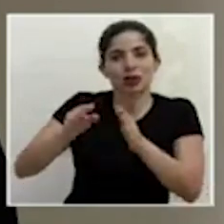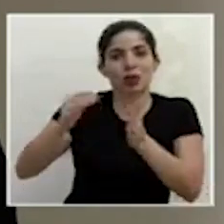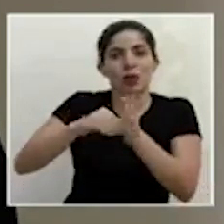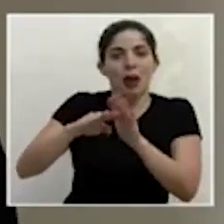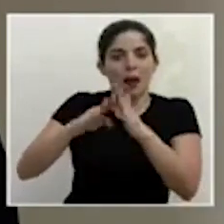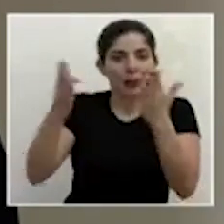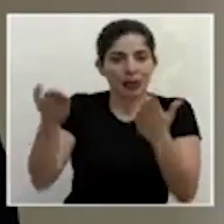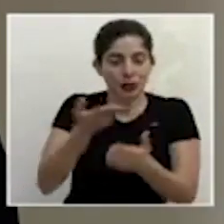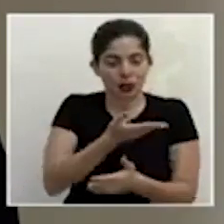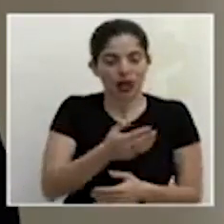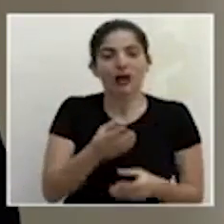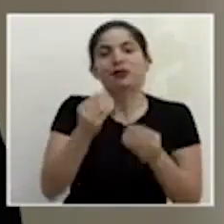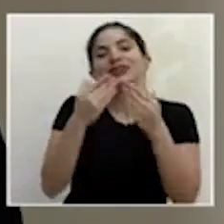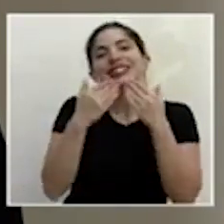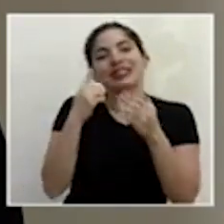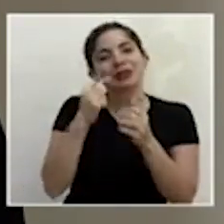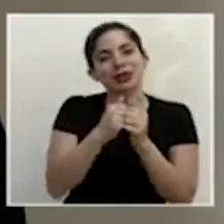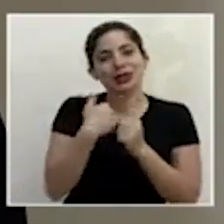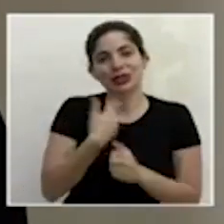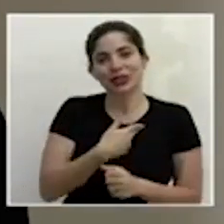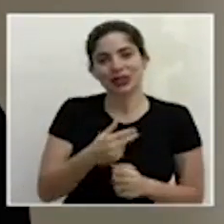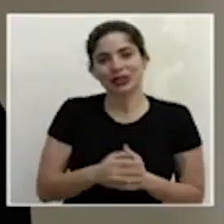muchísimas gracias por acompañarnos